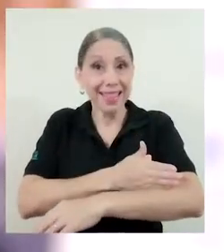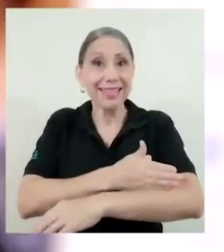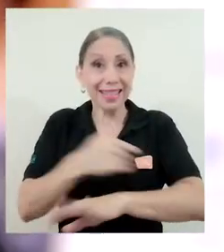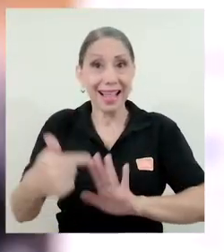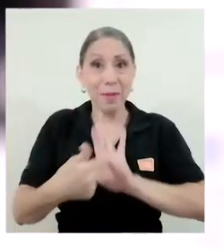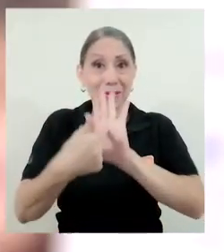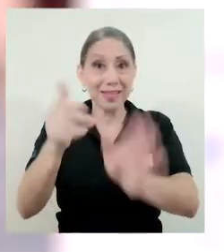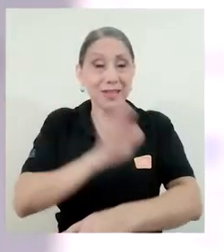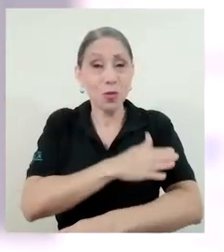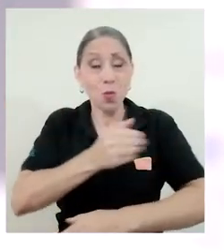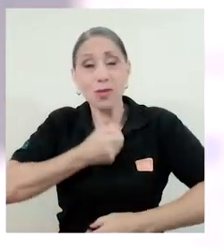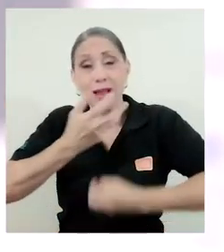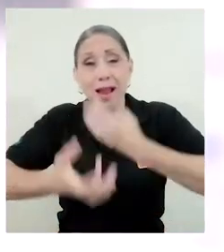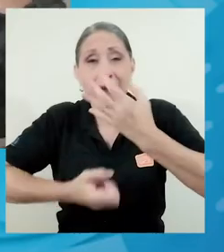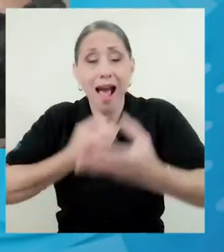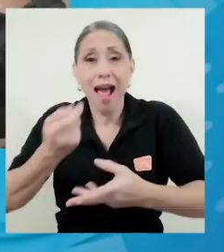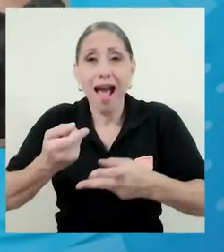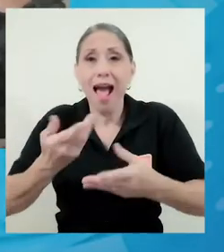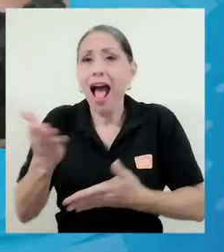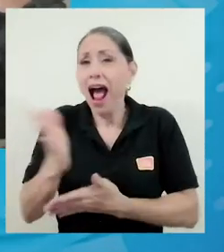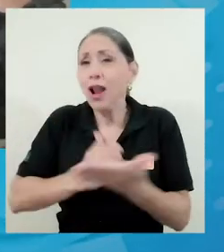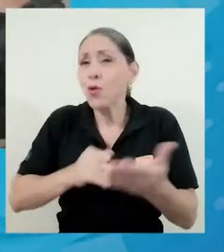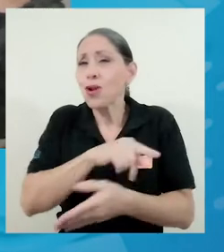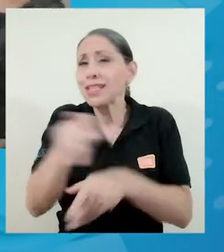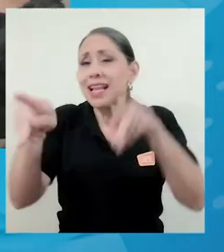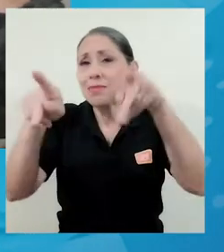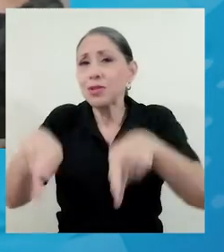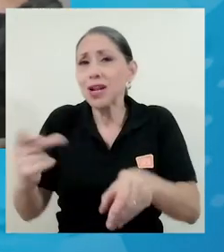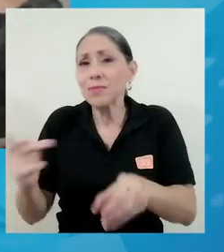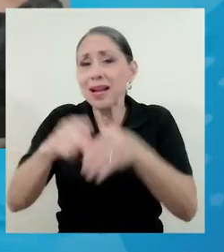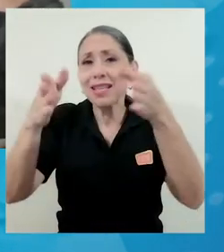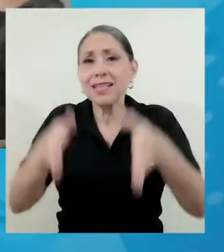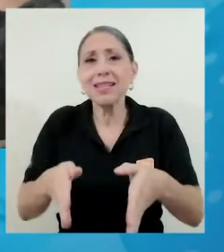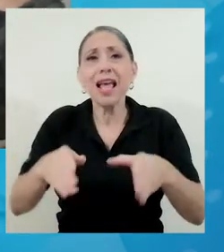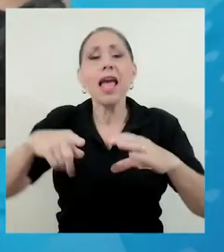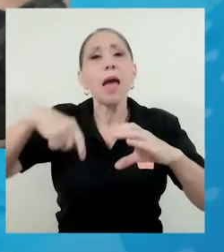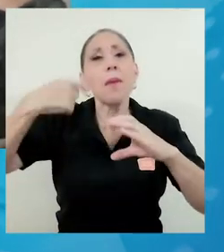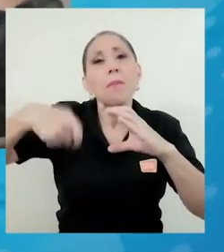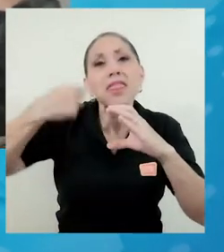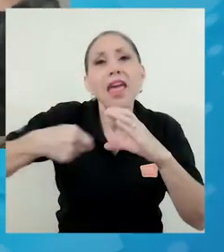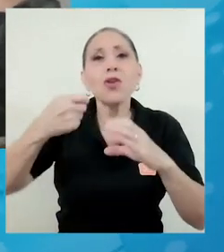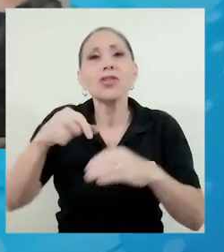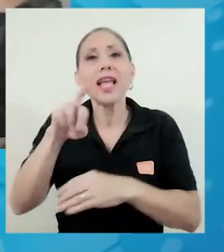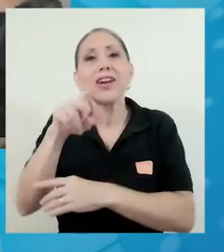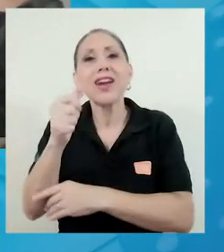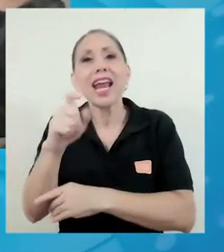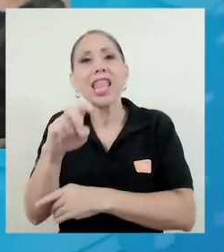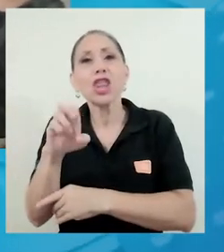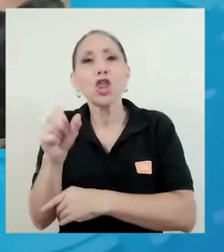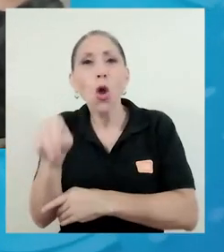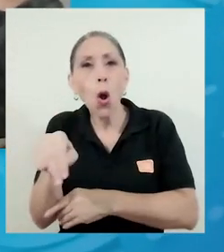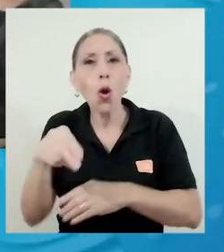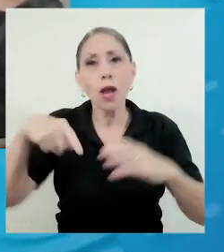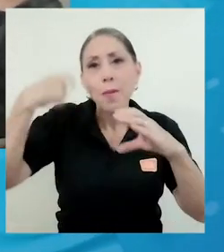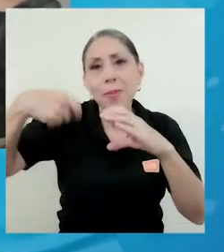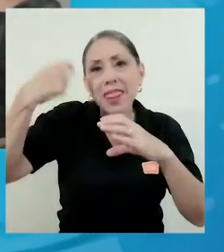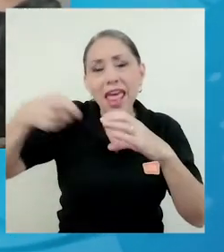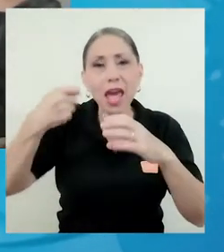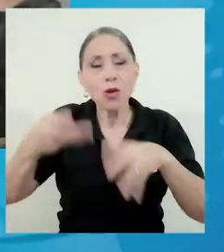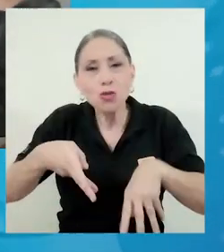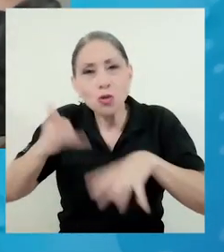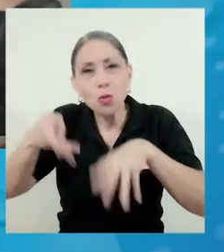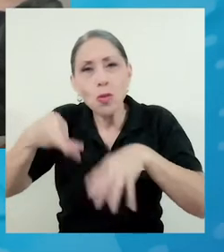Previo al recital, empezaron a poner algunos de los participantes videos de reggaetón, videos de un Jesucristo